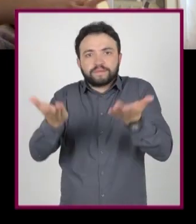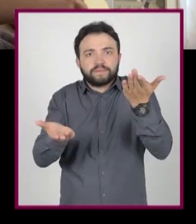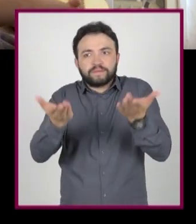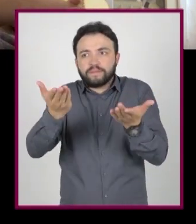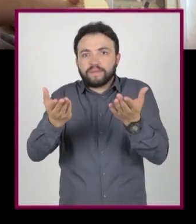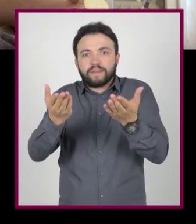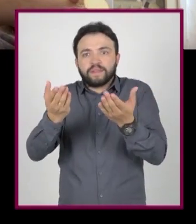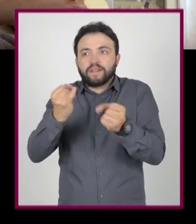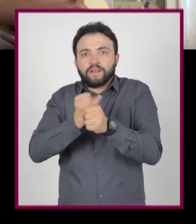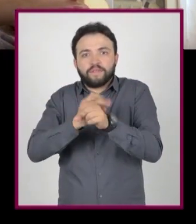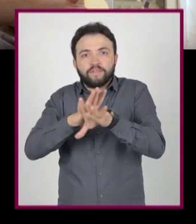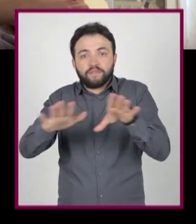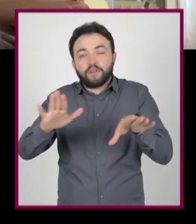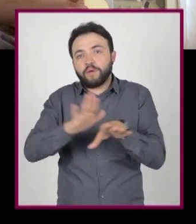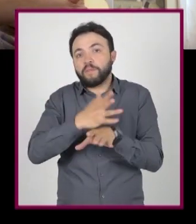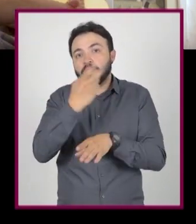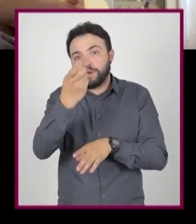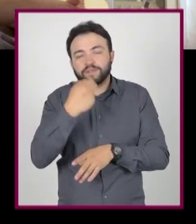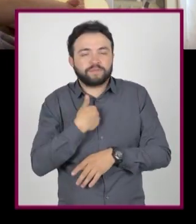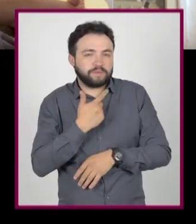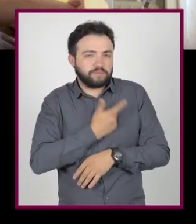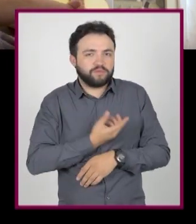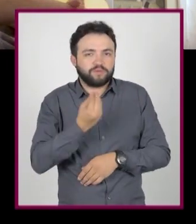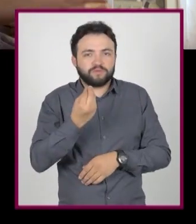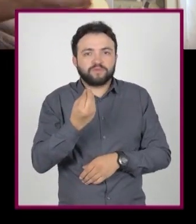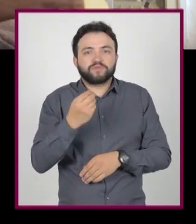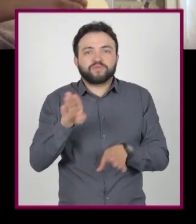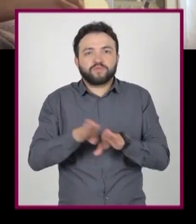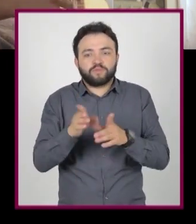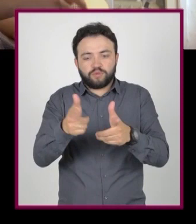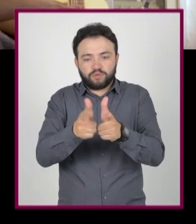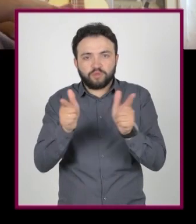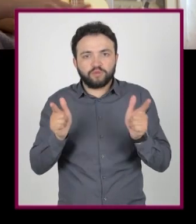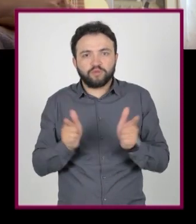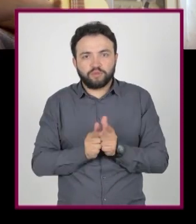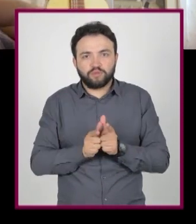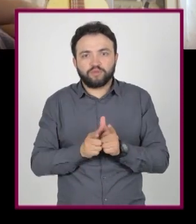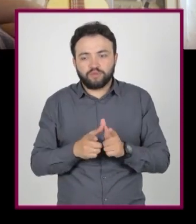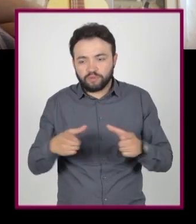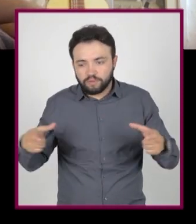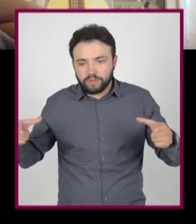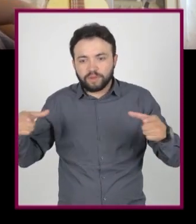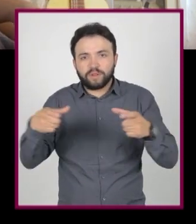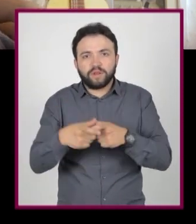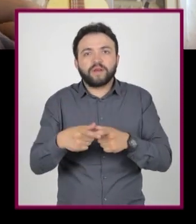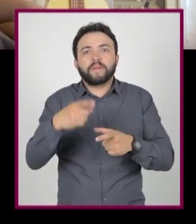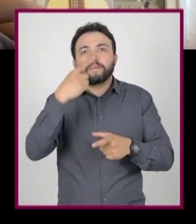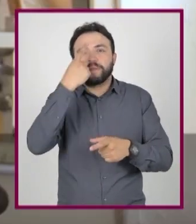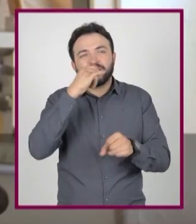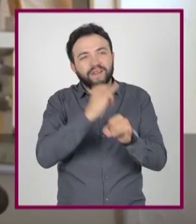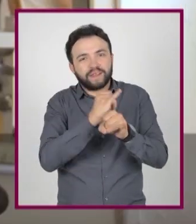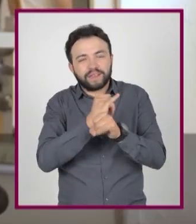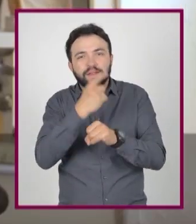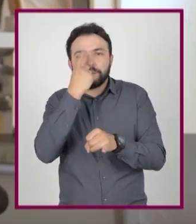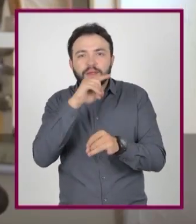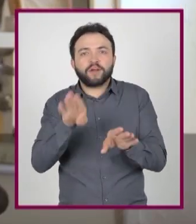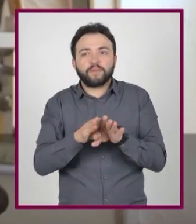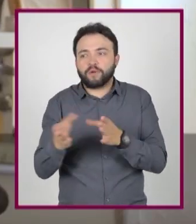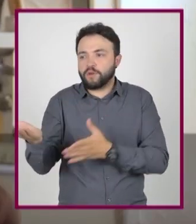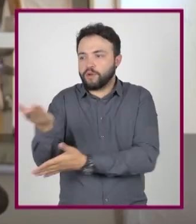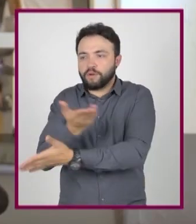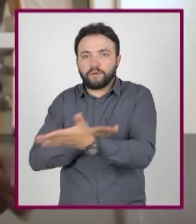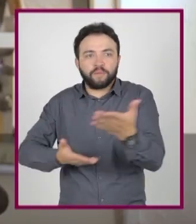Sí. Por eso siempre estaré a favor de armar grupos online con otros compañeros o compañeras para comparar información. A ver, Zitla.